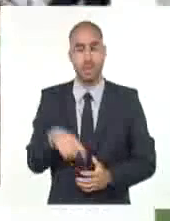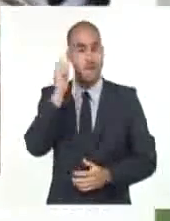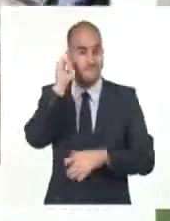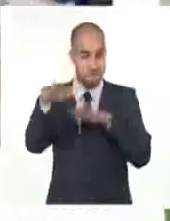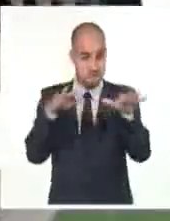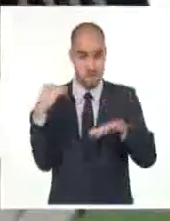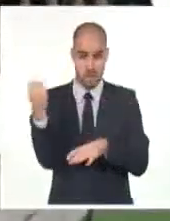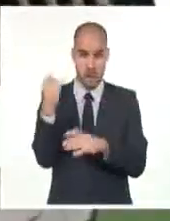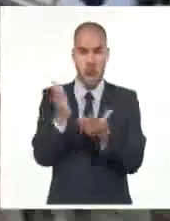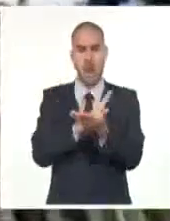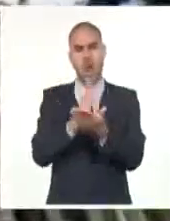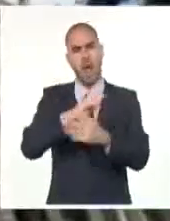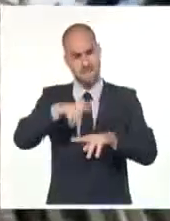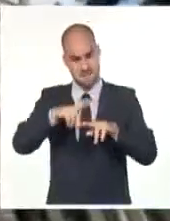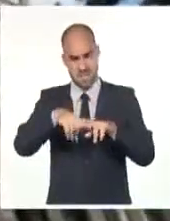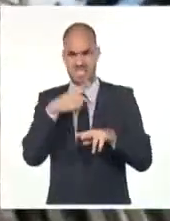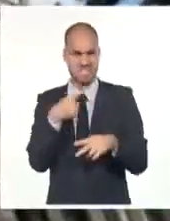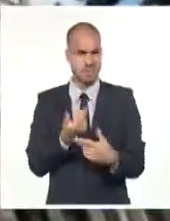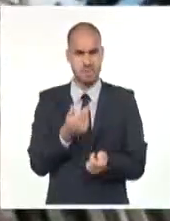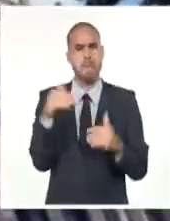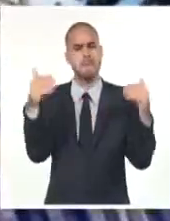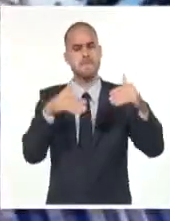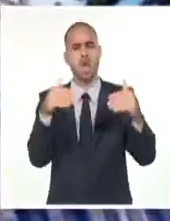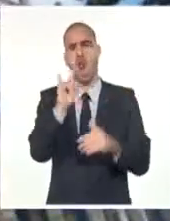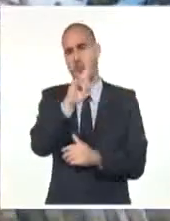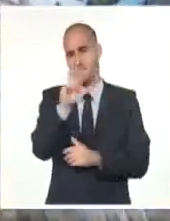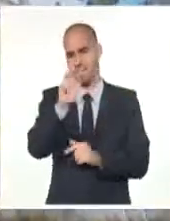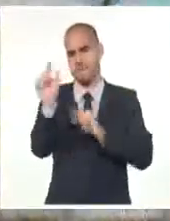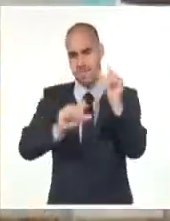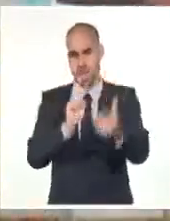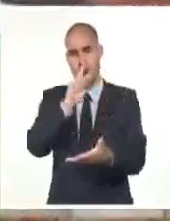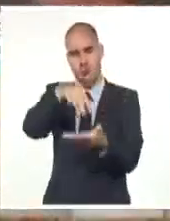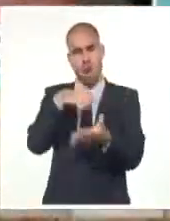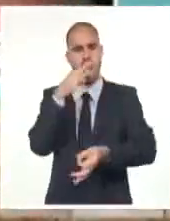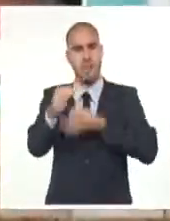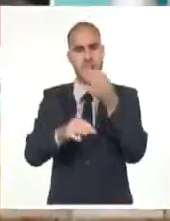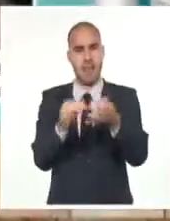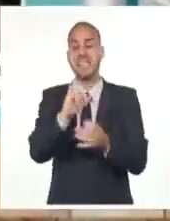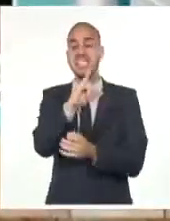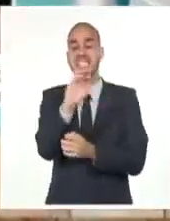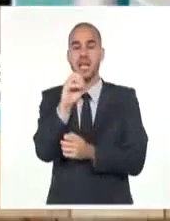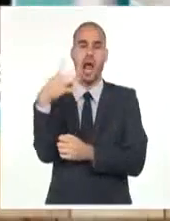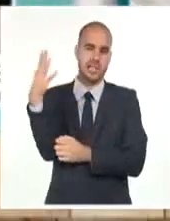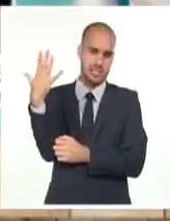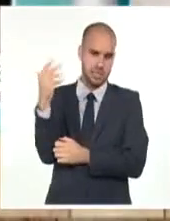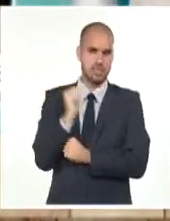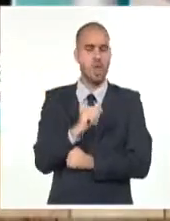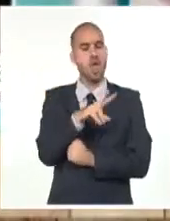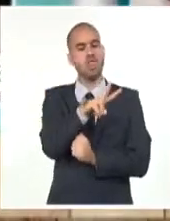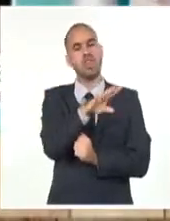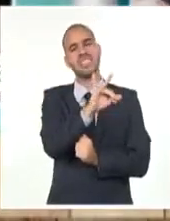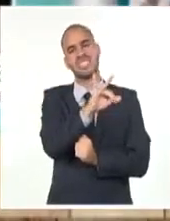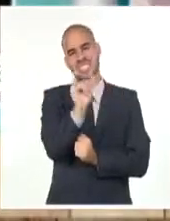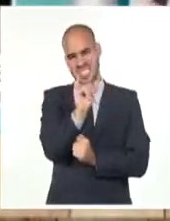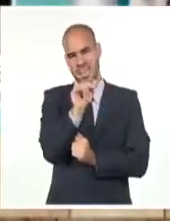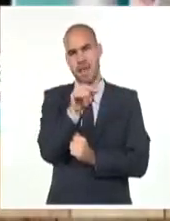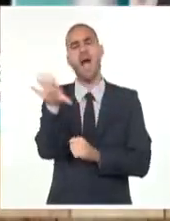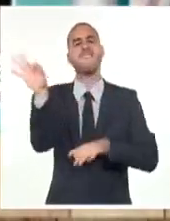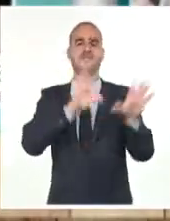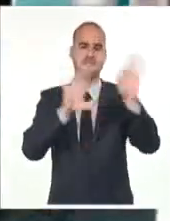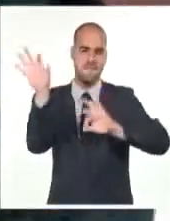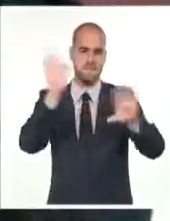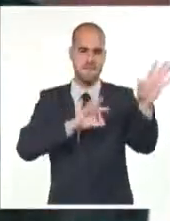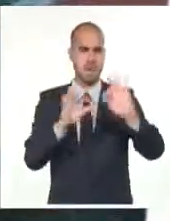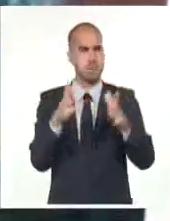Habana Cuba contará con la participación de 93 expositores, 60 de ellos extranjeros y 276 invitados de